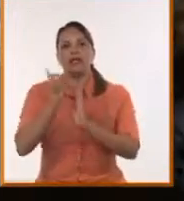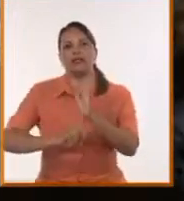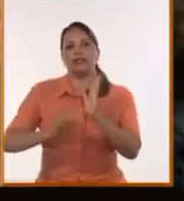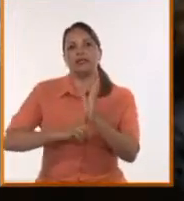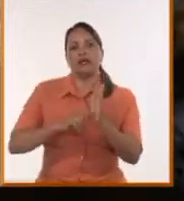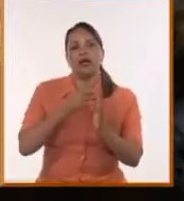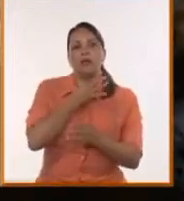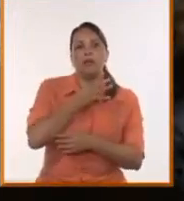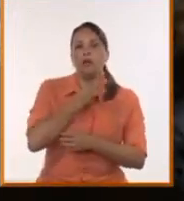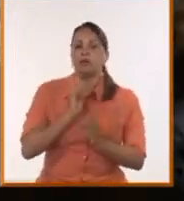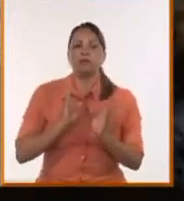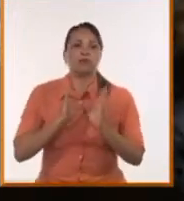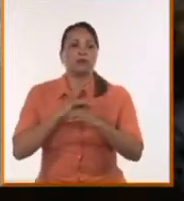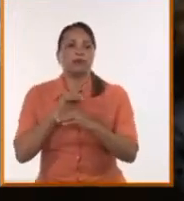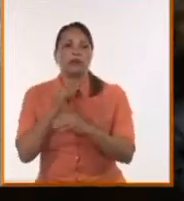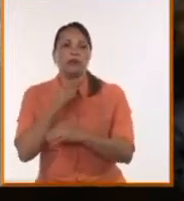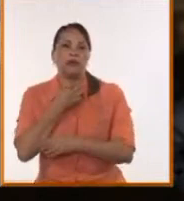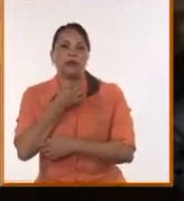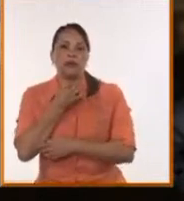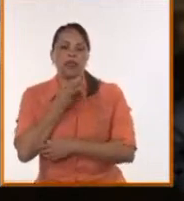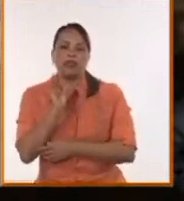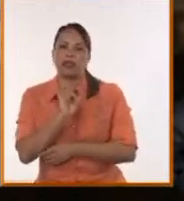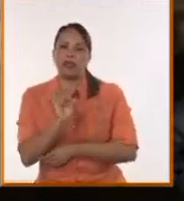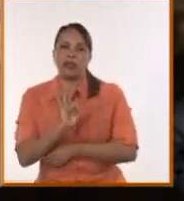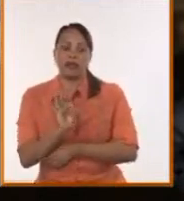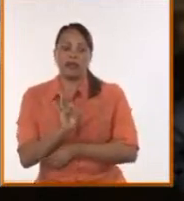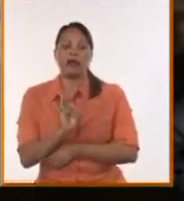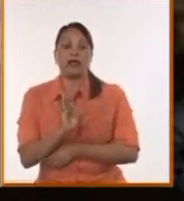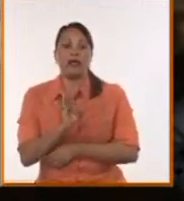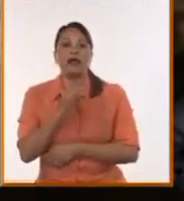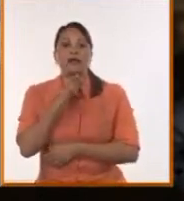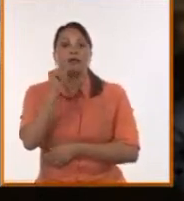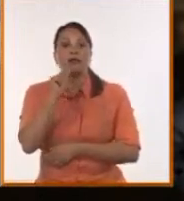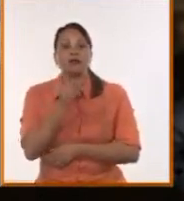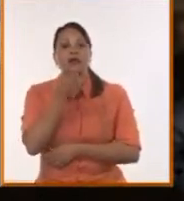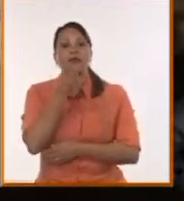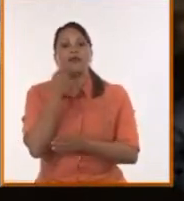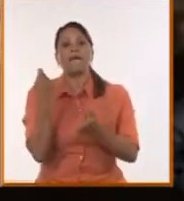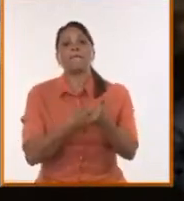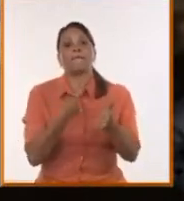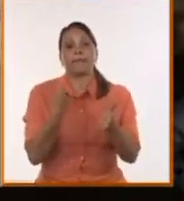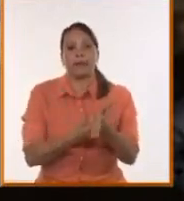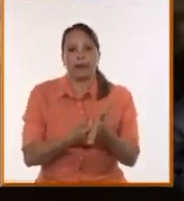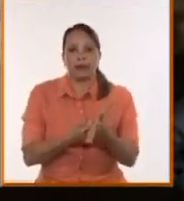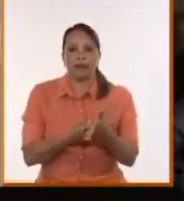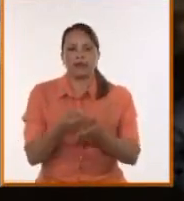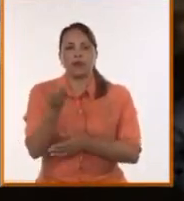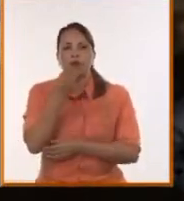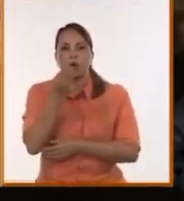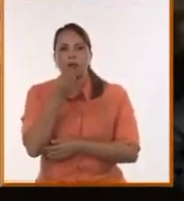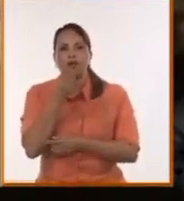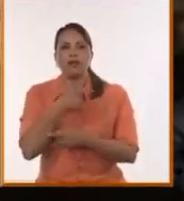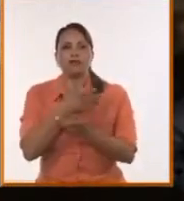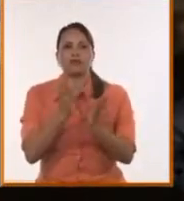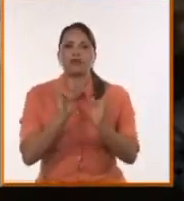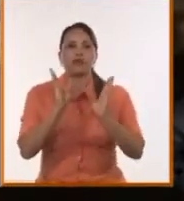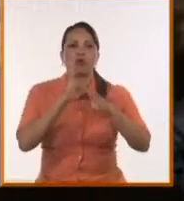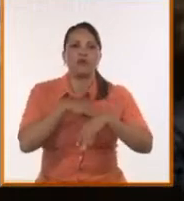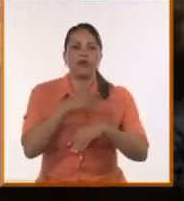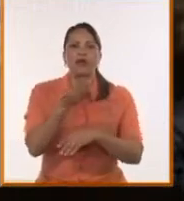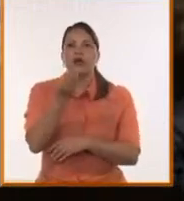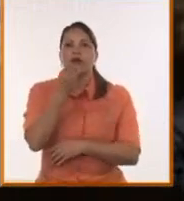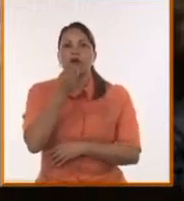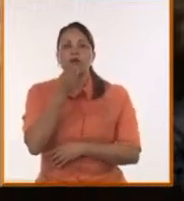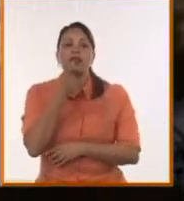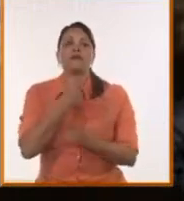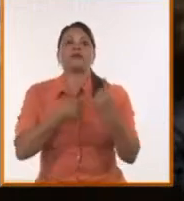preocupación no era dar la energía eléctrica a nadie, era el que la pudiera pagar. Y no había canasta básica. Había alimentos y comía el